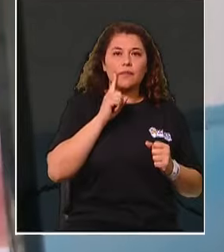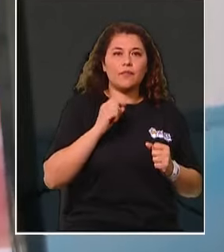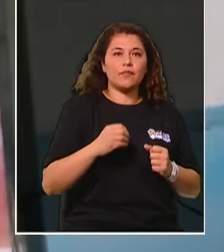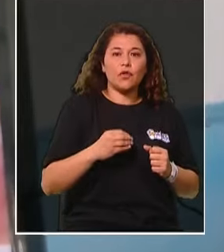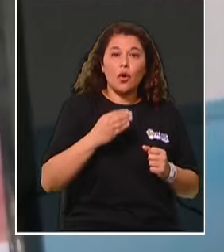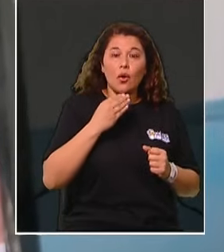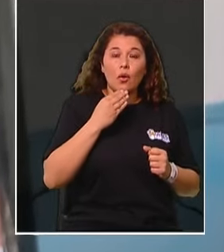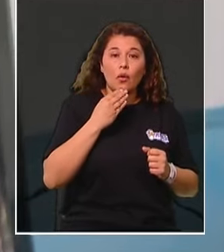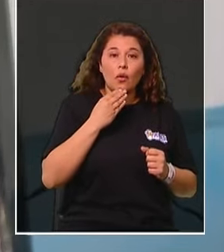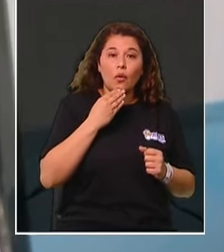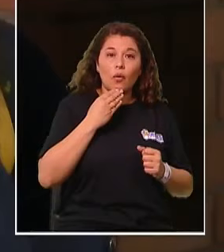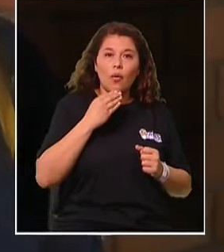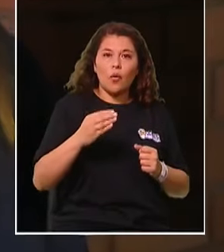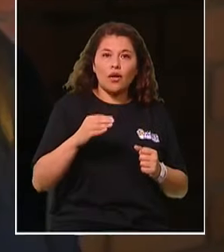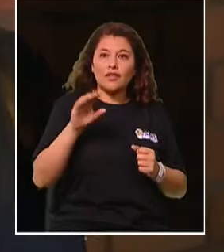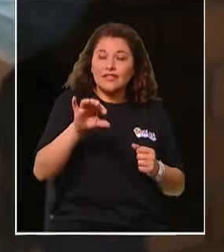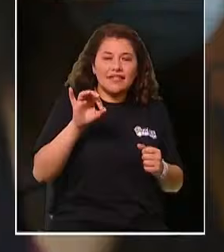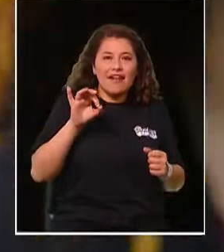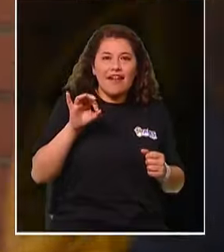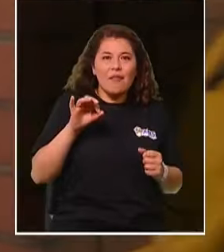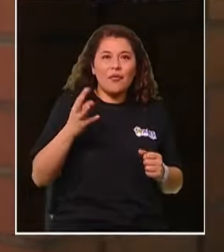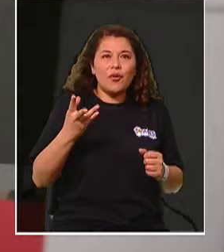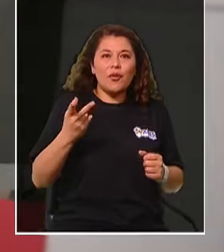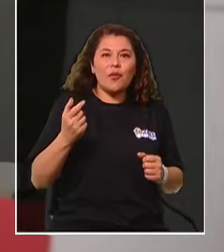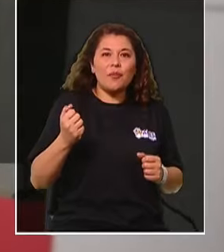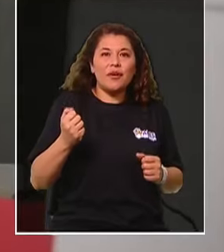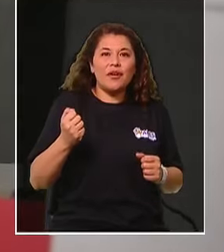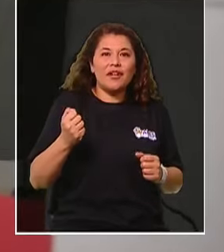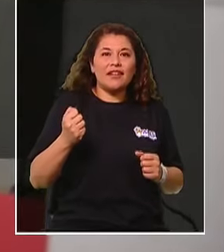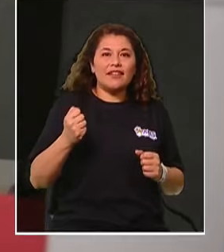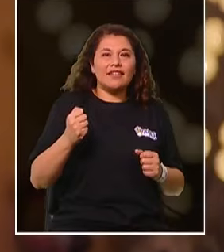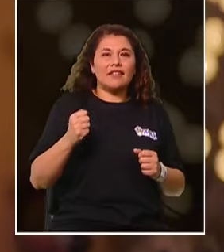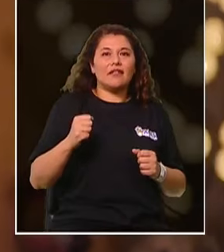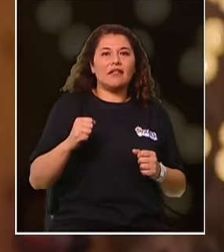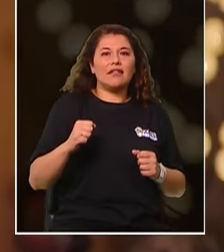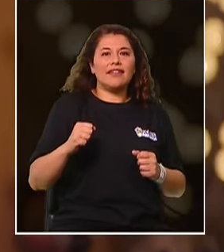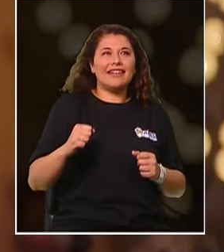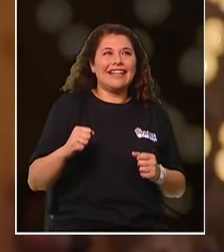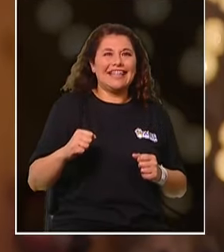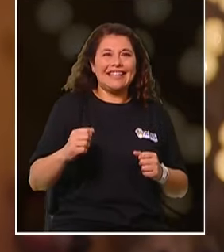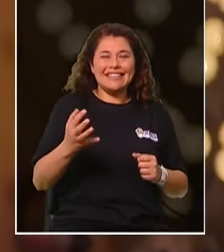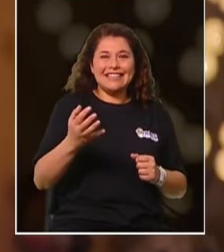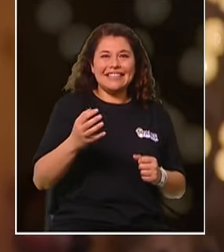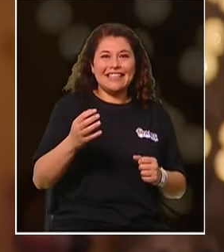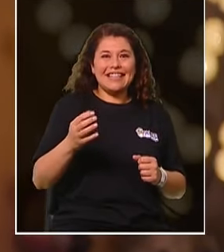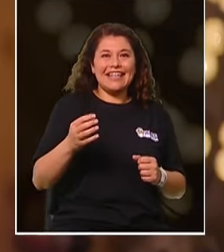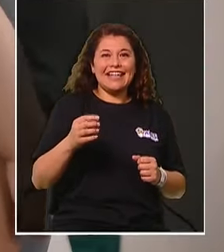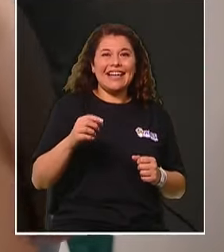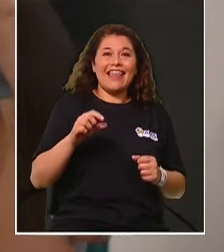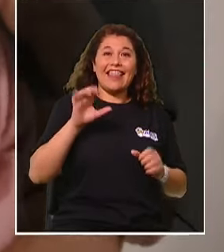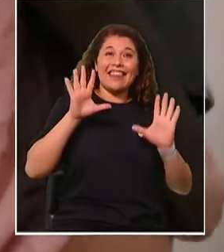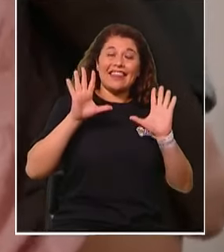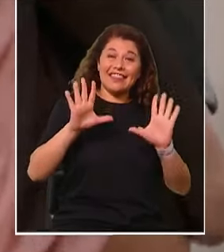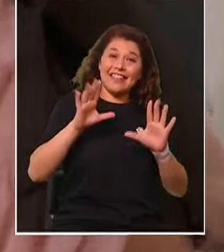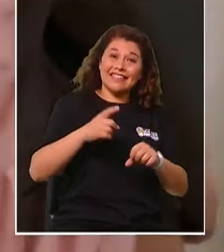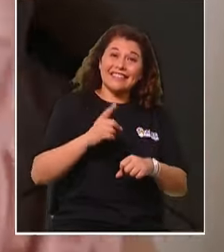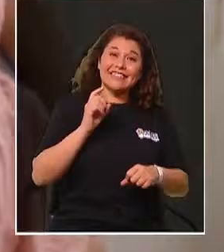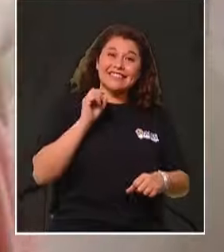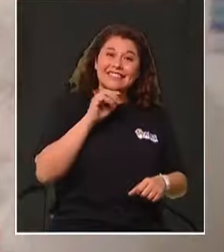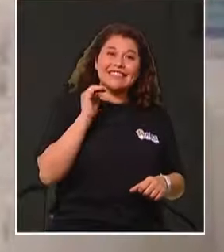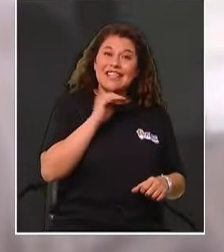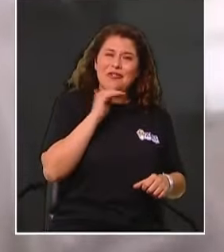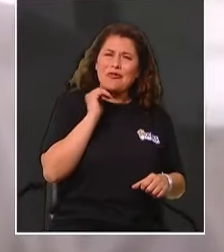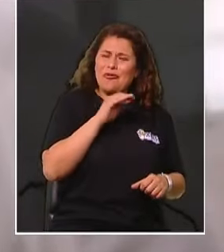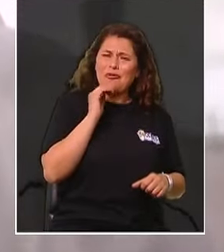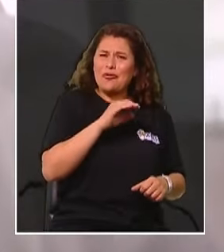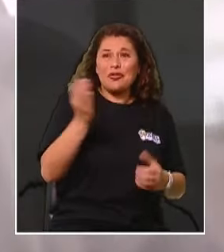el número para confirmar la hora, le llamamos 10 segundos después. dije, chuta, cosas que no cambian. Chao, muchas gracias. Fuimos